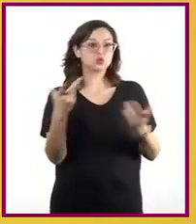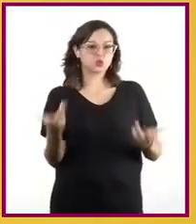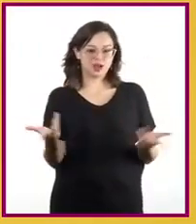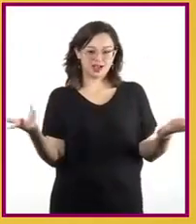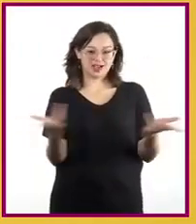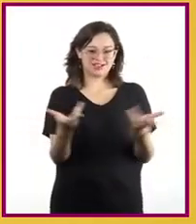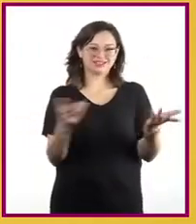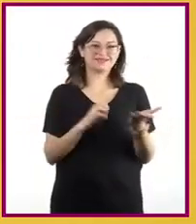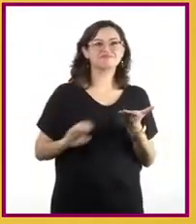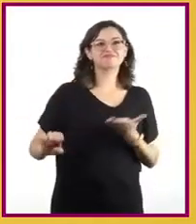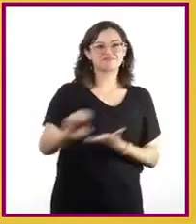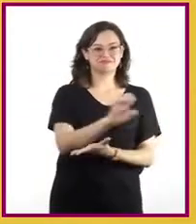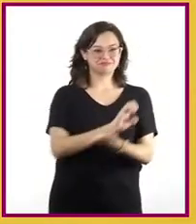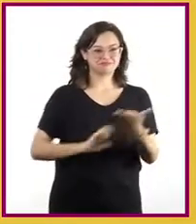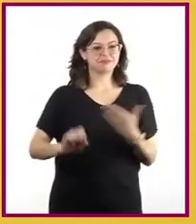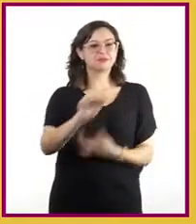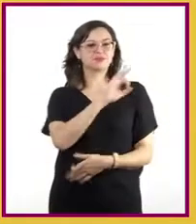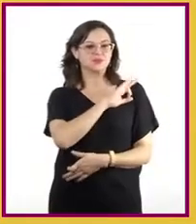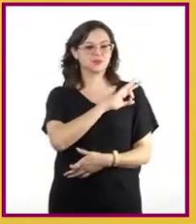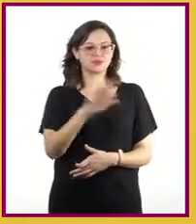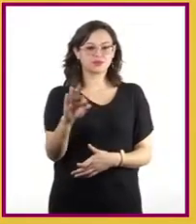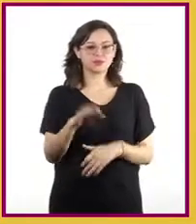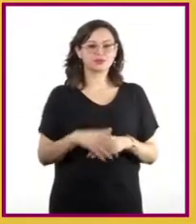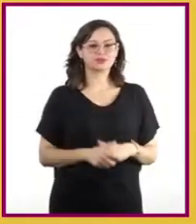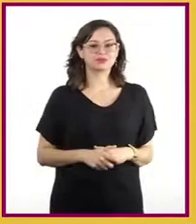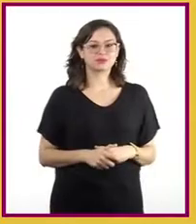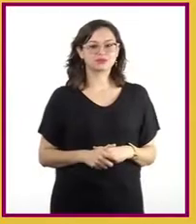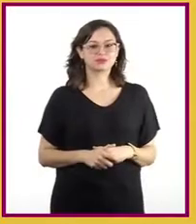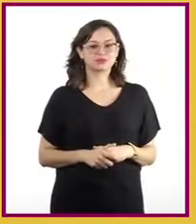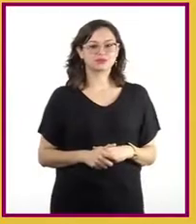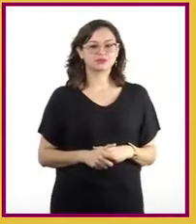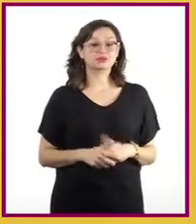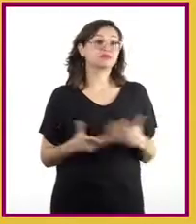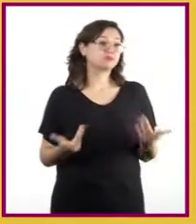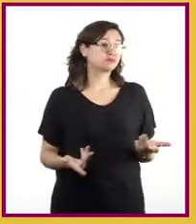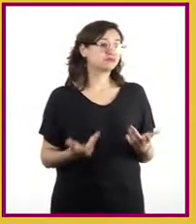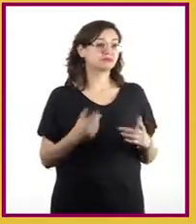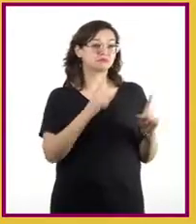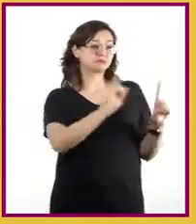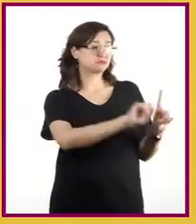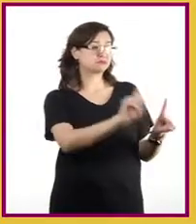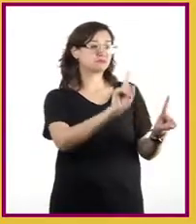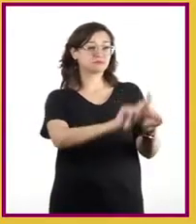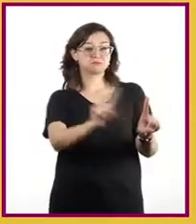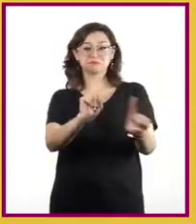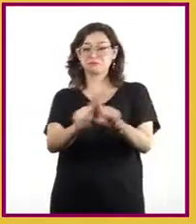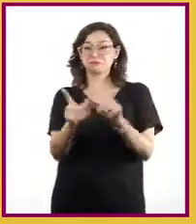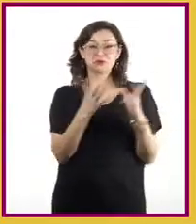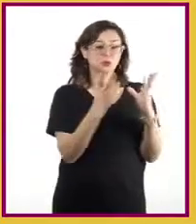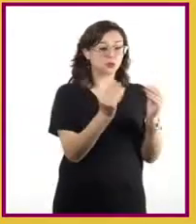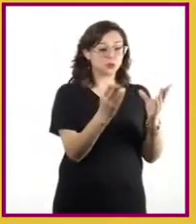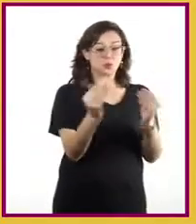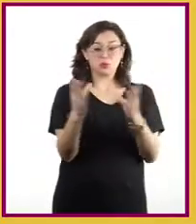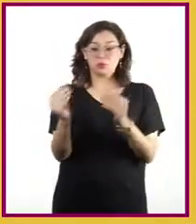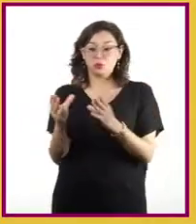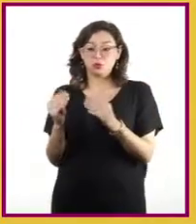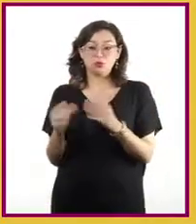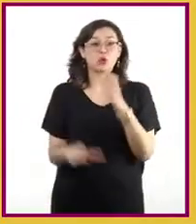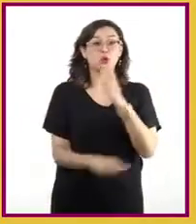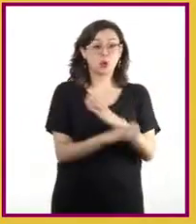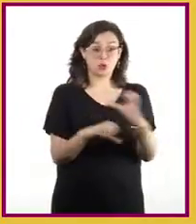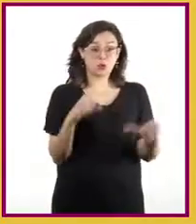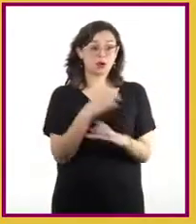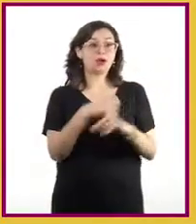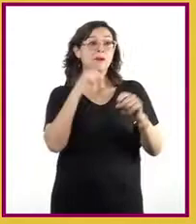crear una escenografía. Lo cierto es que tenemos muchas opciones. Pues no solo con objetos, sino